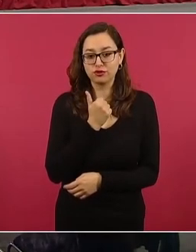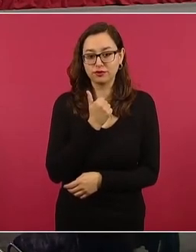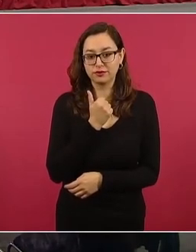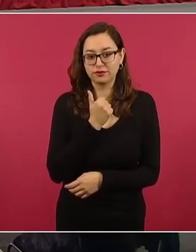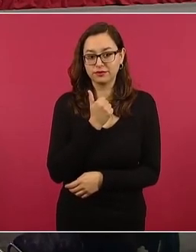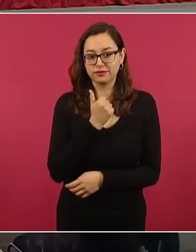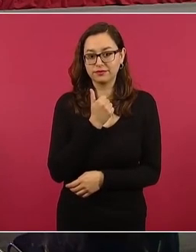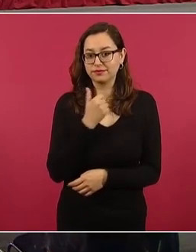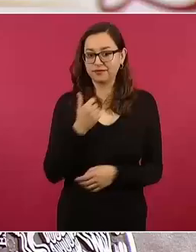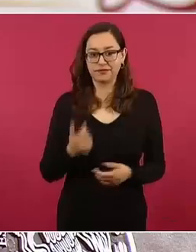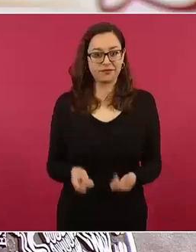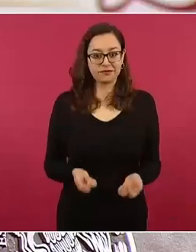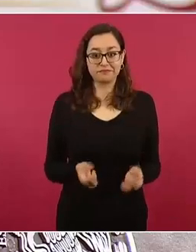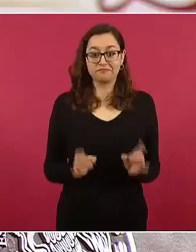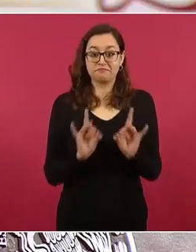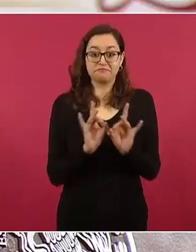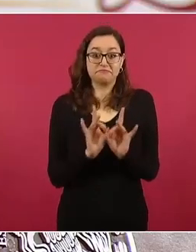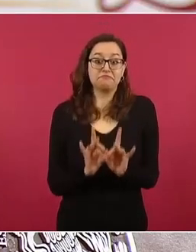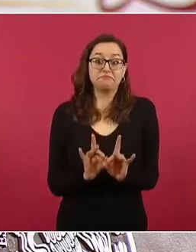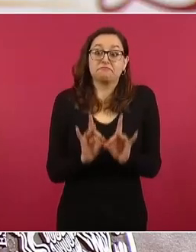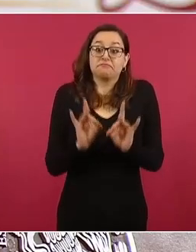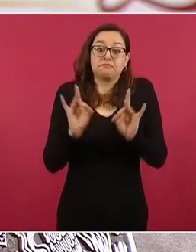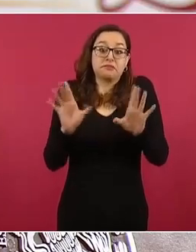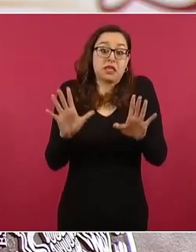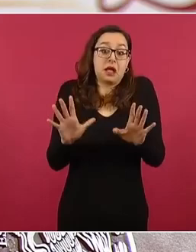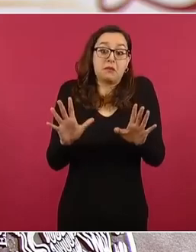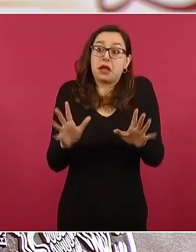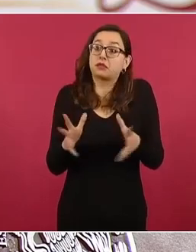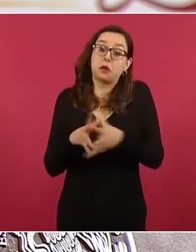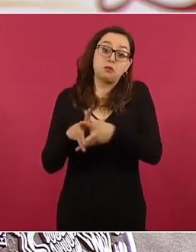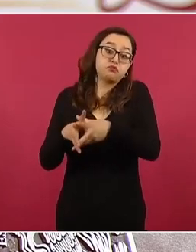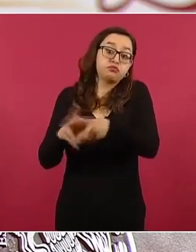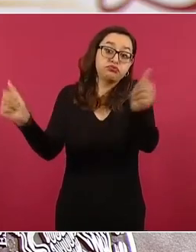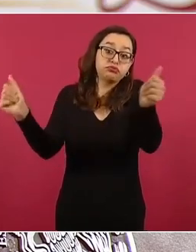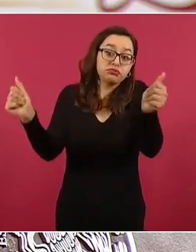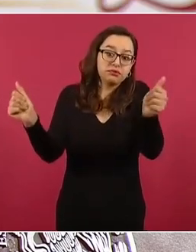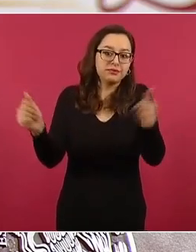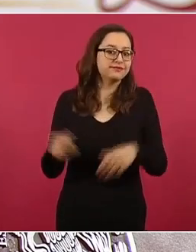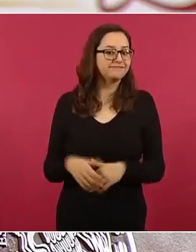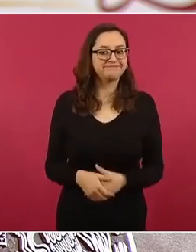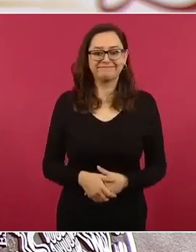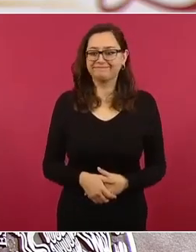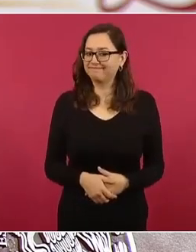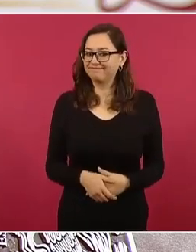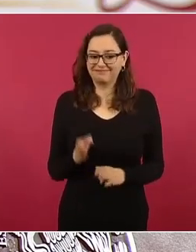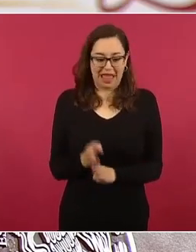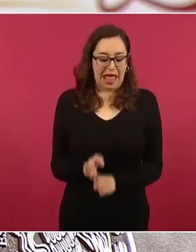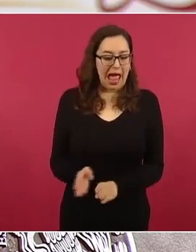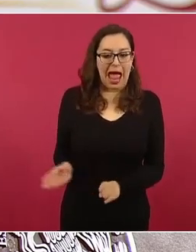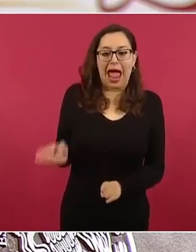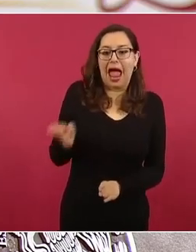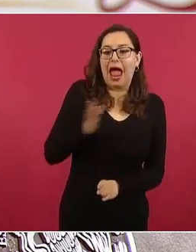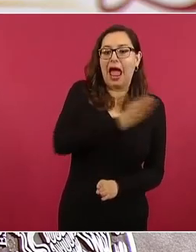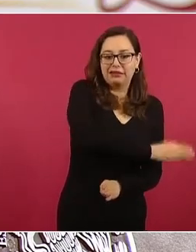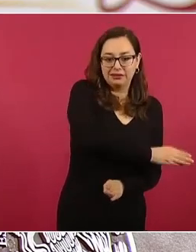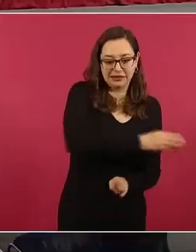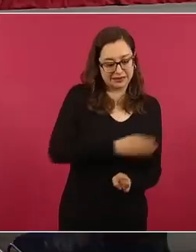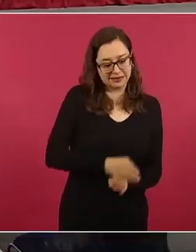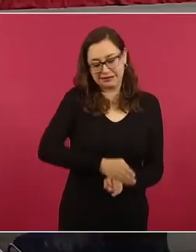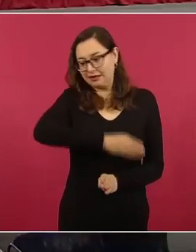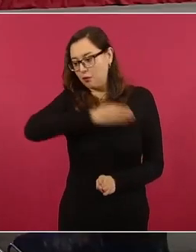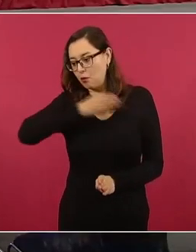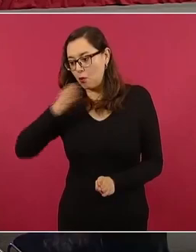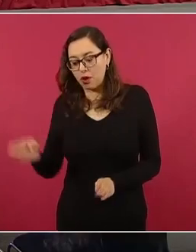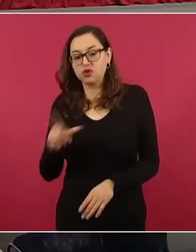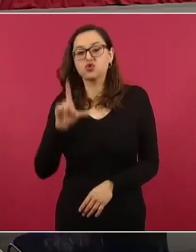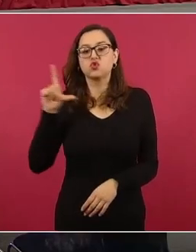desaparición fue un hecho fortuito, es absolutamente falso, ya que todas las autoridades tuvieron conocimiento de la movilización de los muchachos